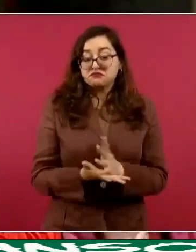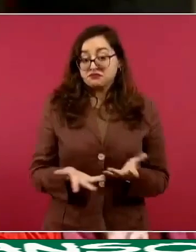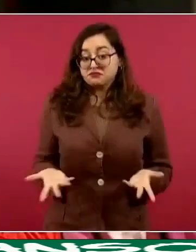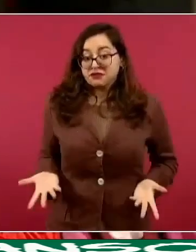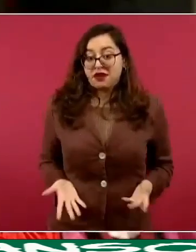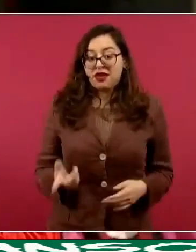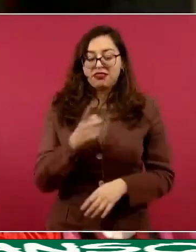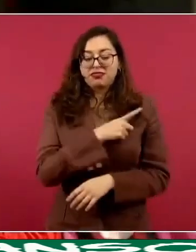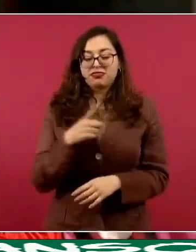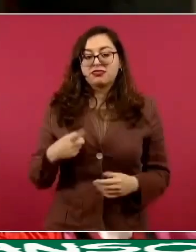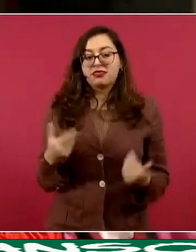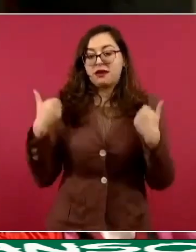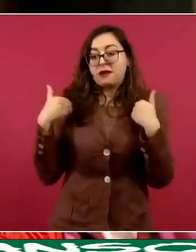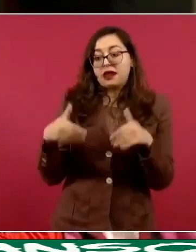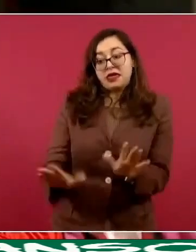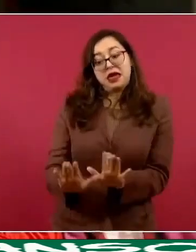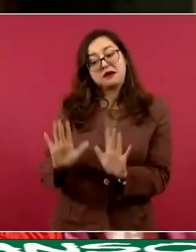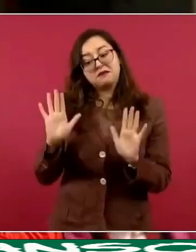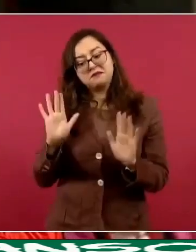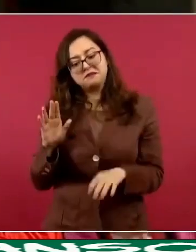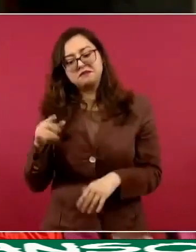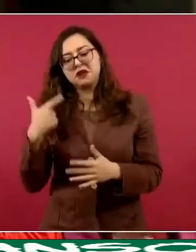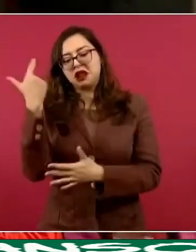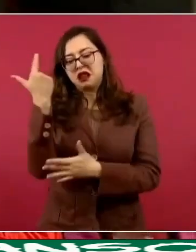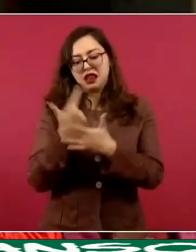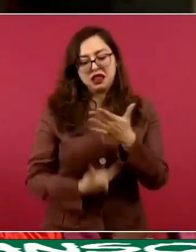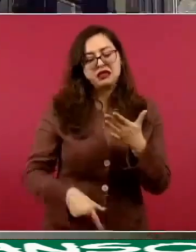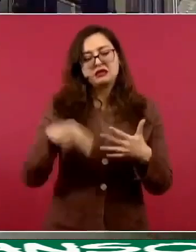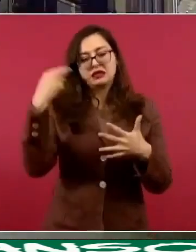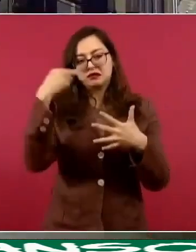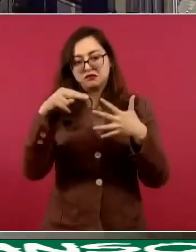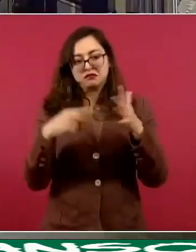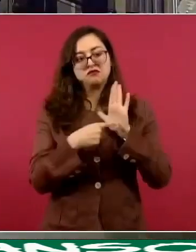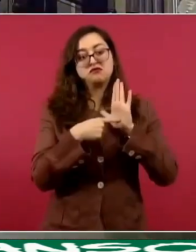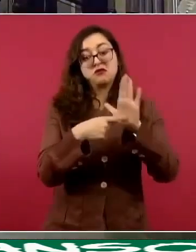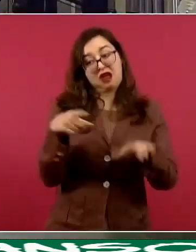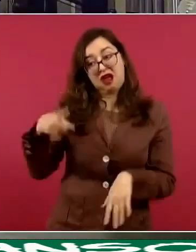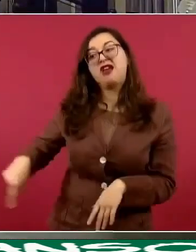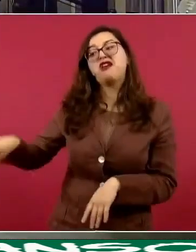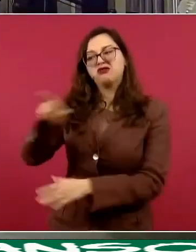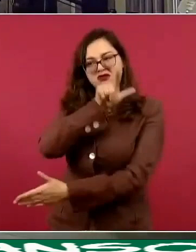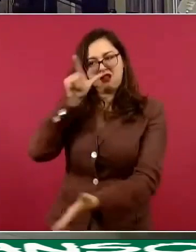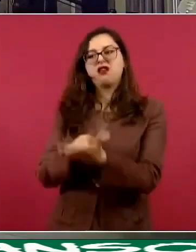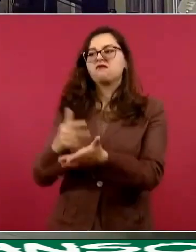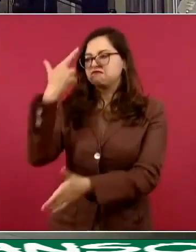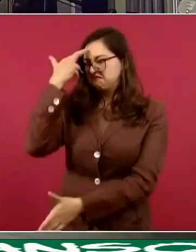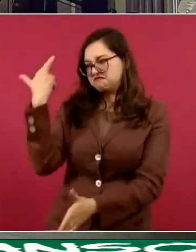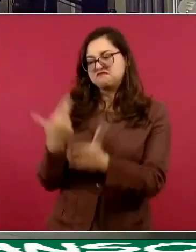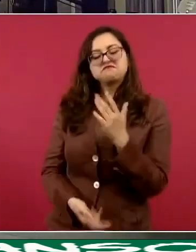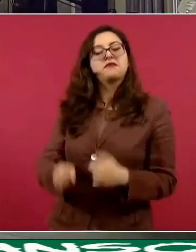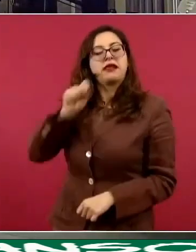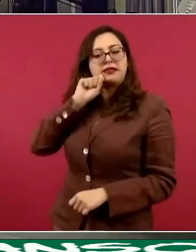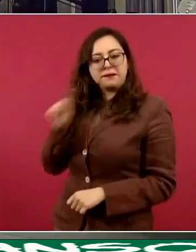jueces, magistrados y ministros que también son criminales. Sí, se está